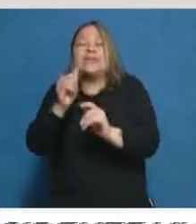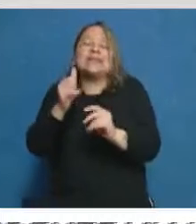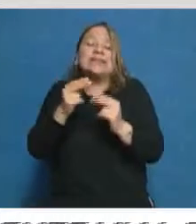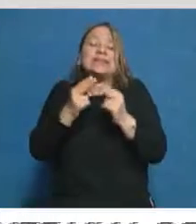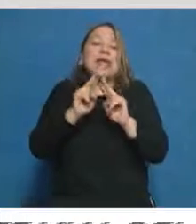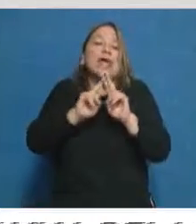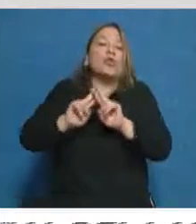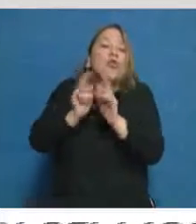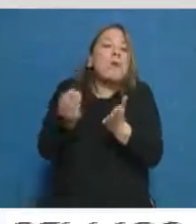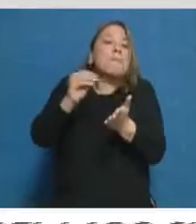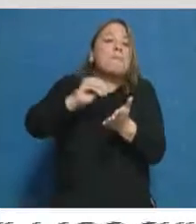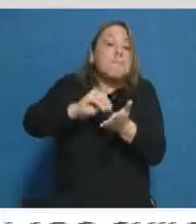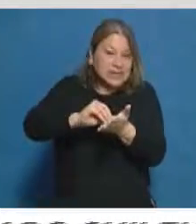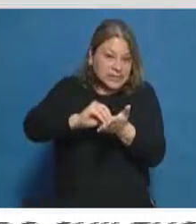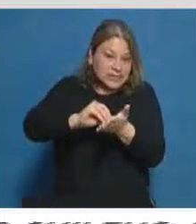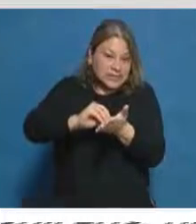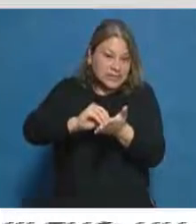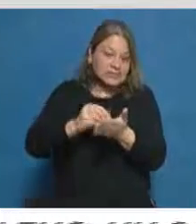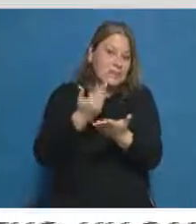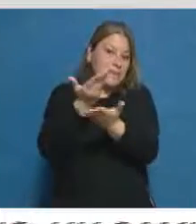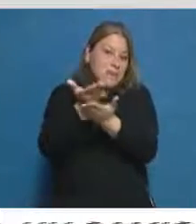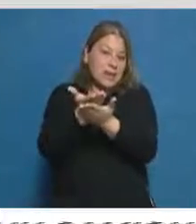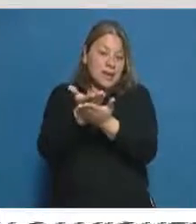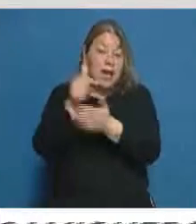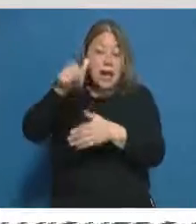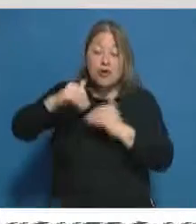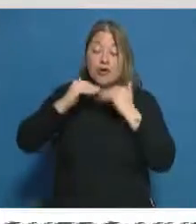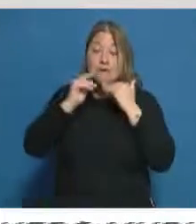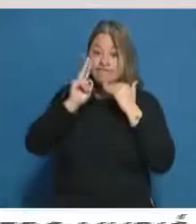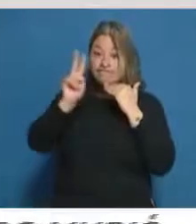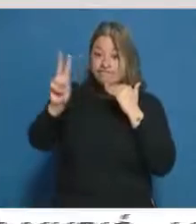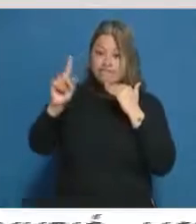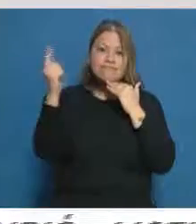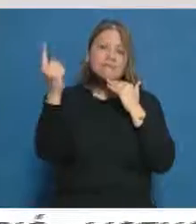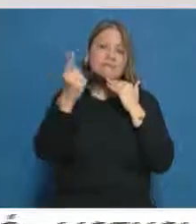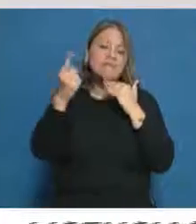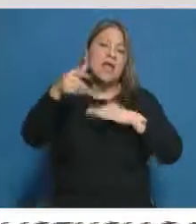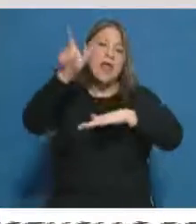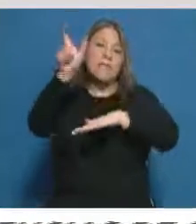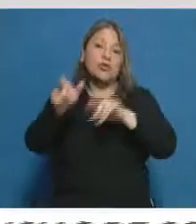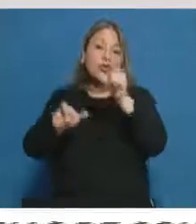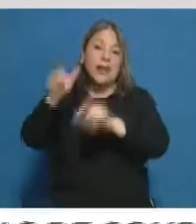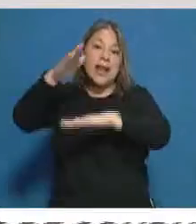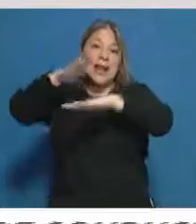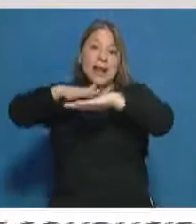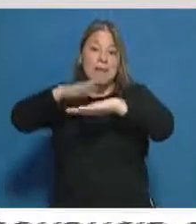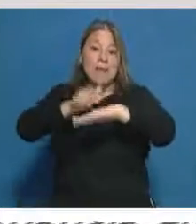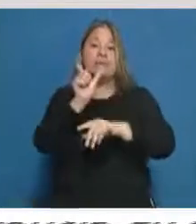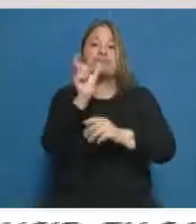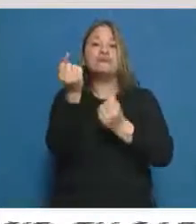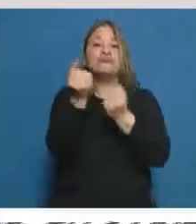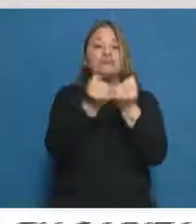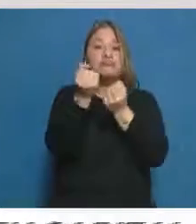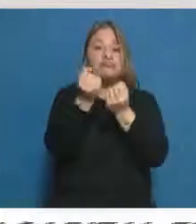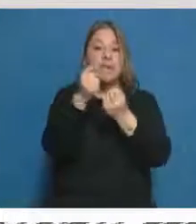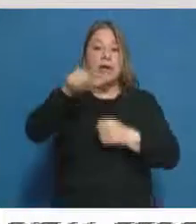emitir la licencia. Si te parece, Dani, escuchamos primero que nada a los responsables de la emisión de licencias de